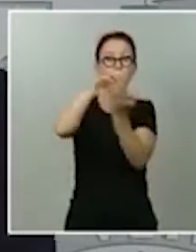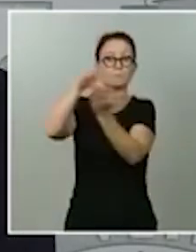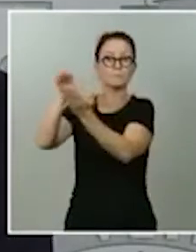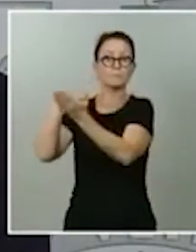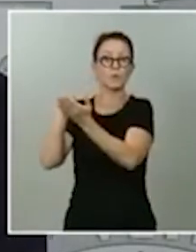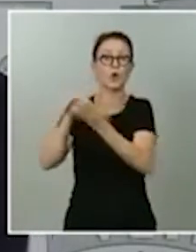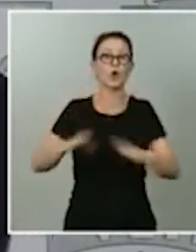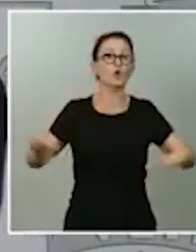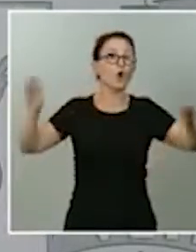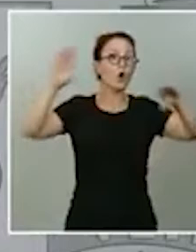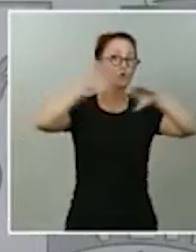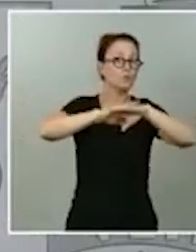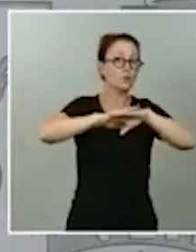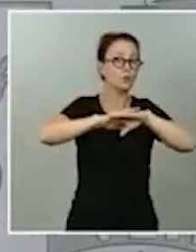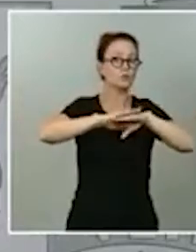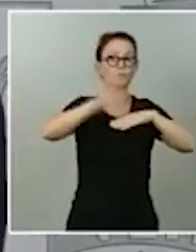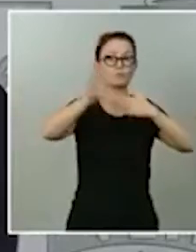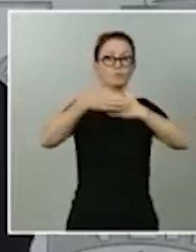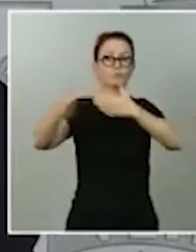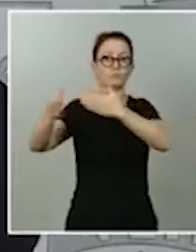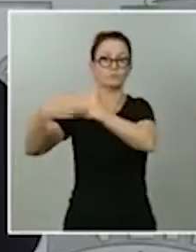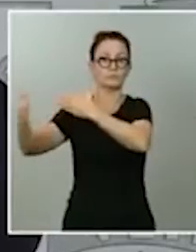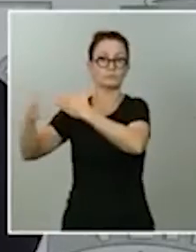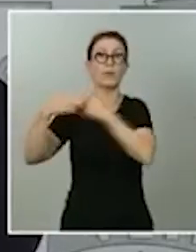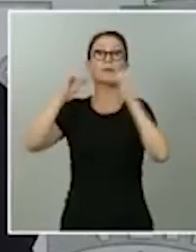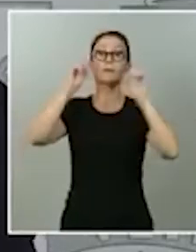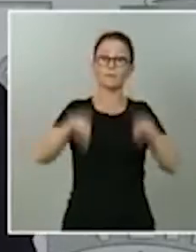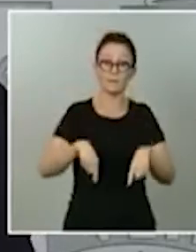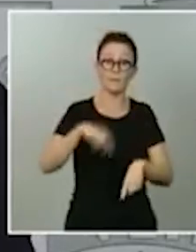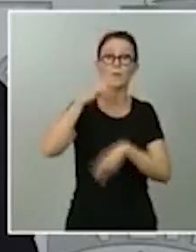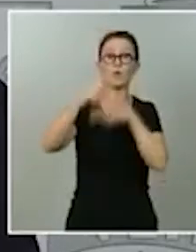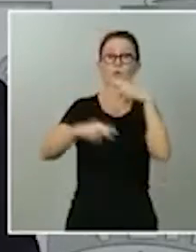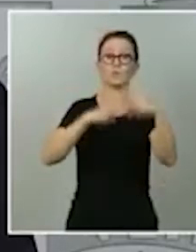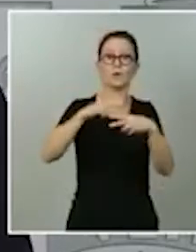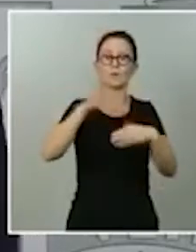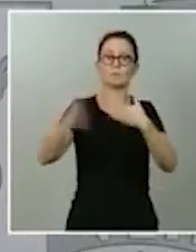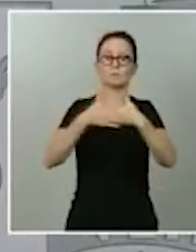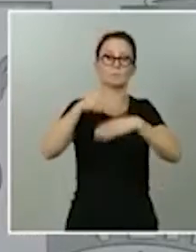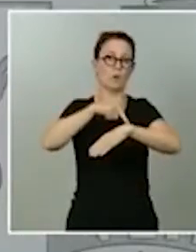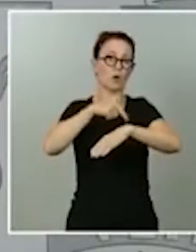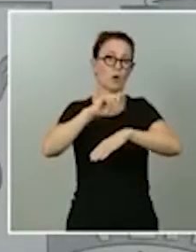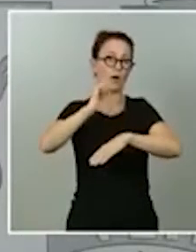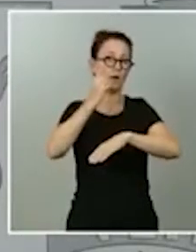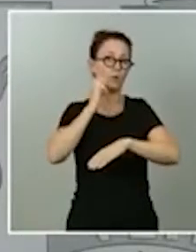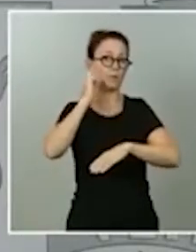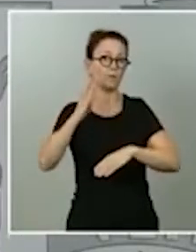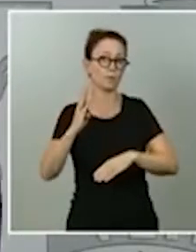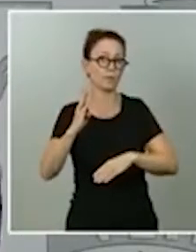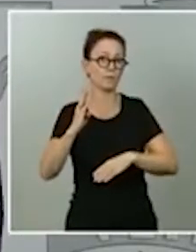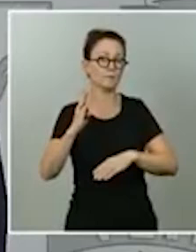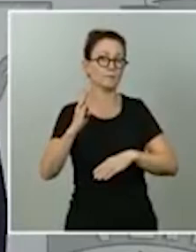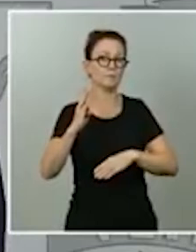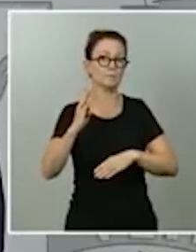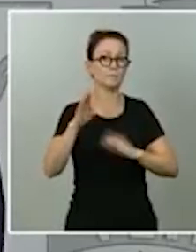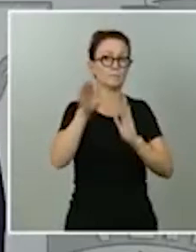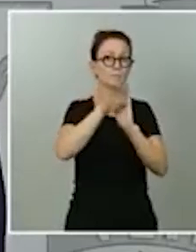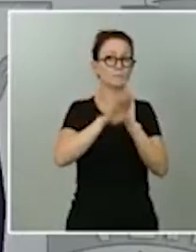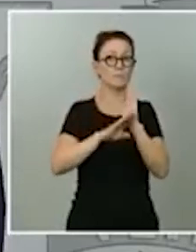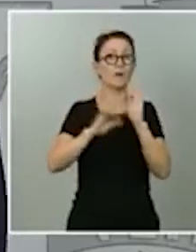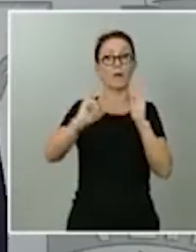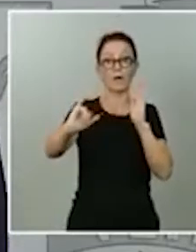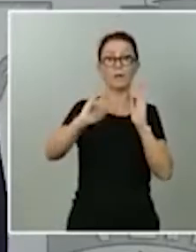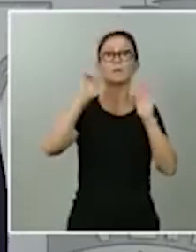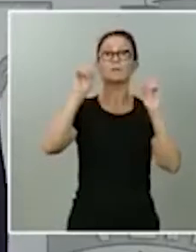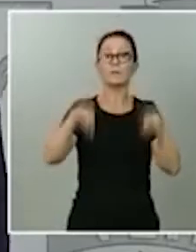y el cierre de la hostelería a la una de la madrugada es evidente y además el doctor Simón lo ha dicho en reiteradas